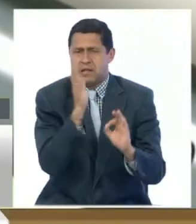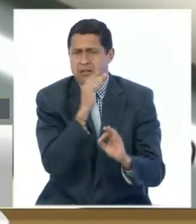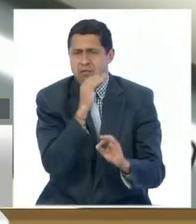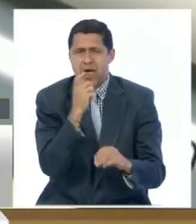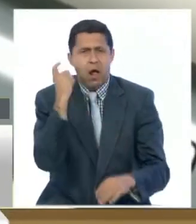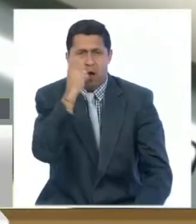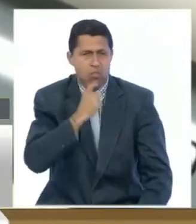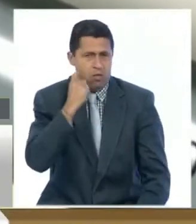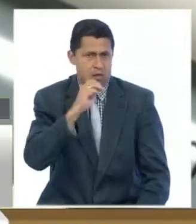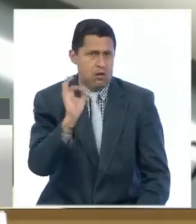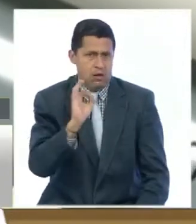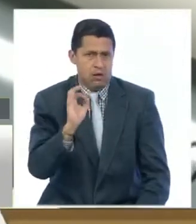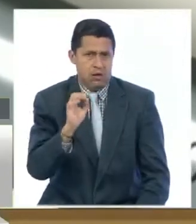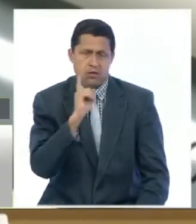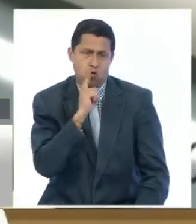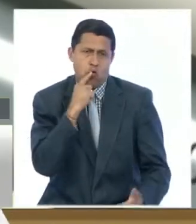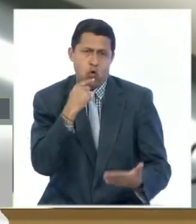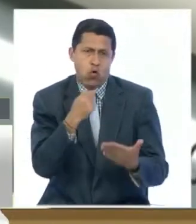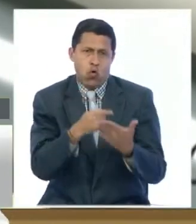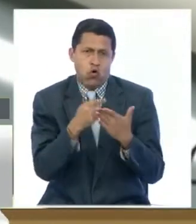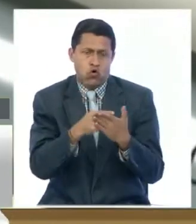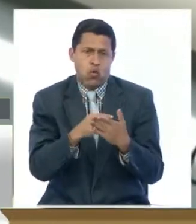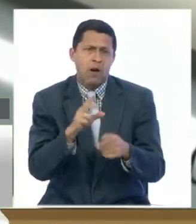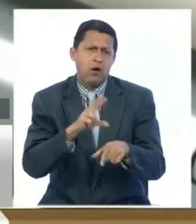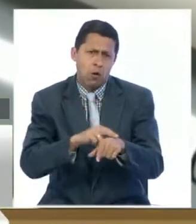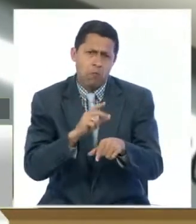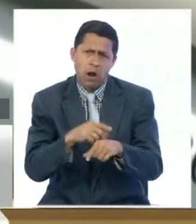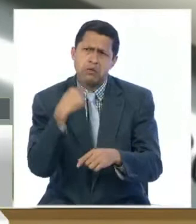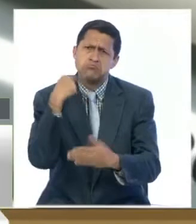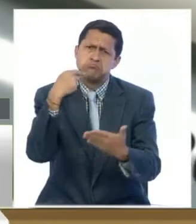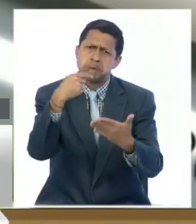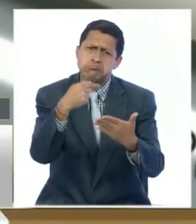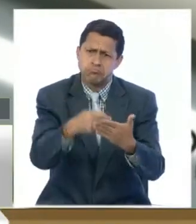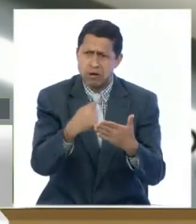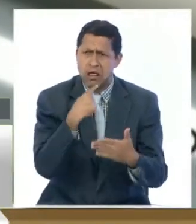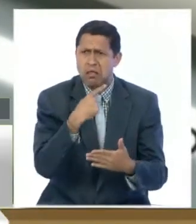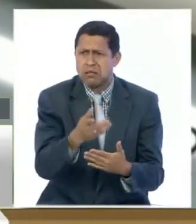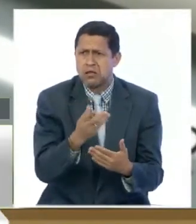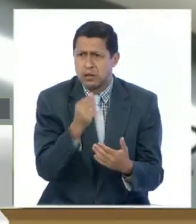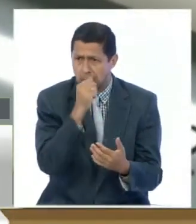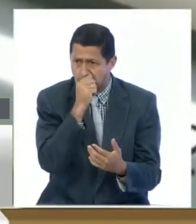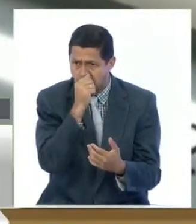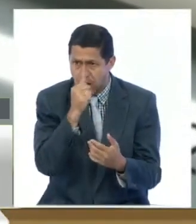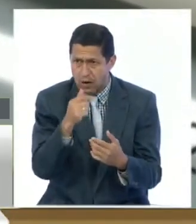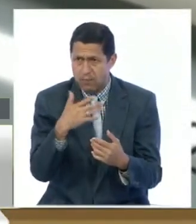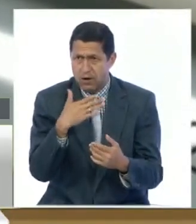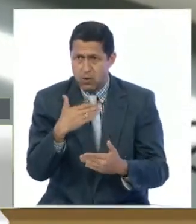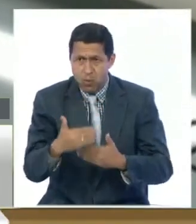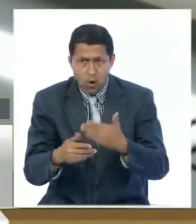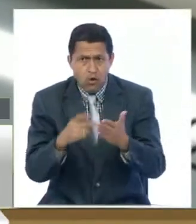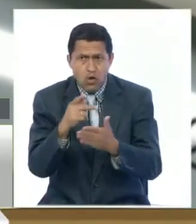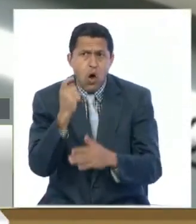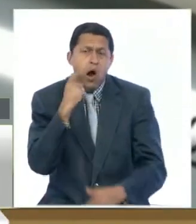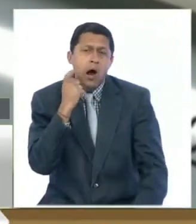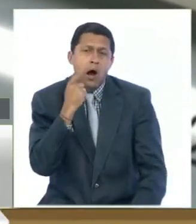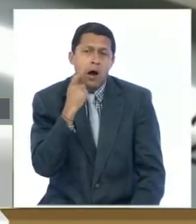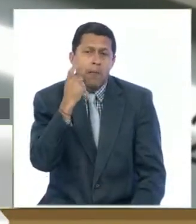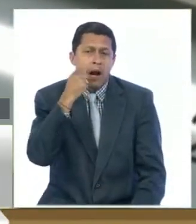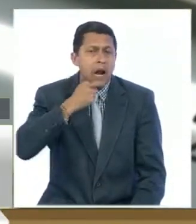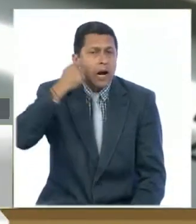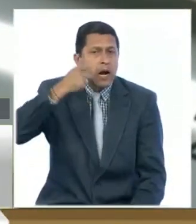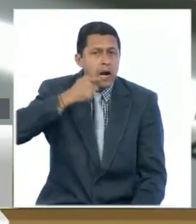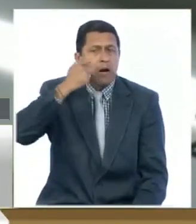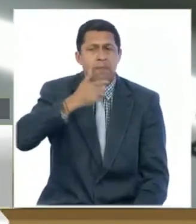odontología. Es un nombre que especialistas han asignado para definir un conjunto de procedimientos odontológicos para